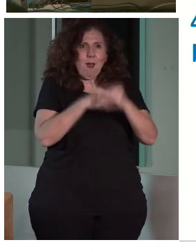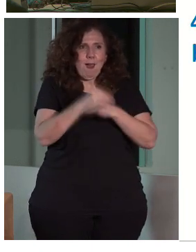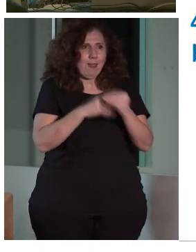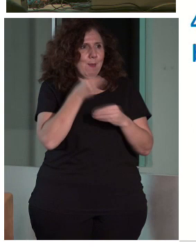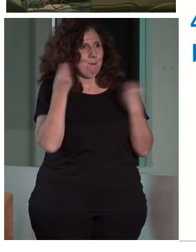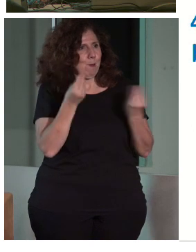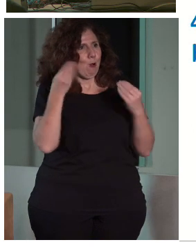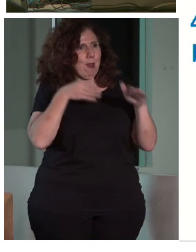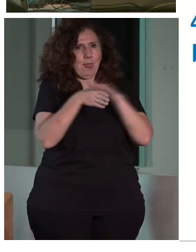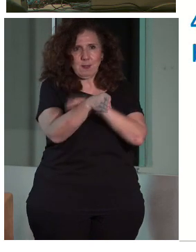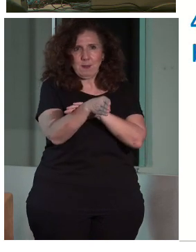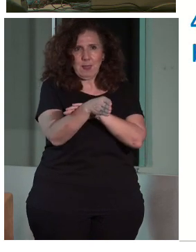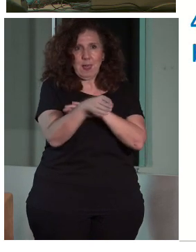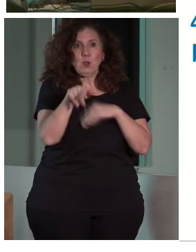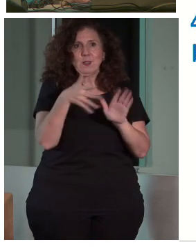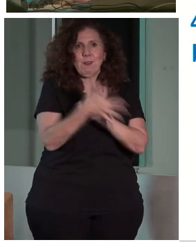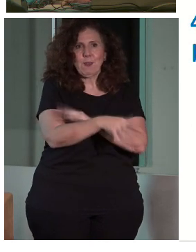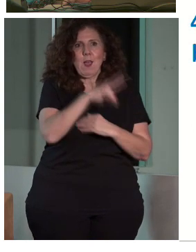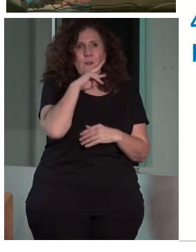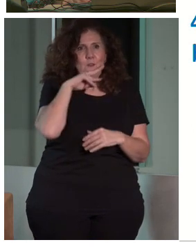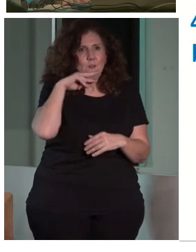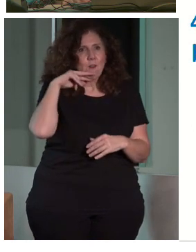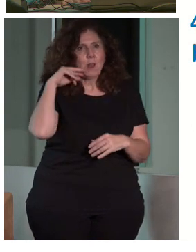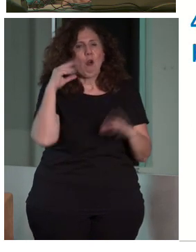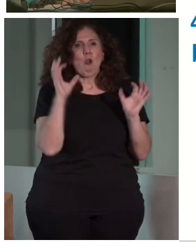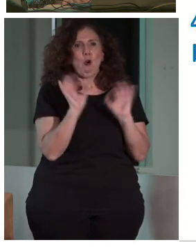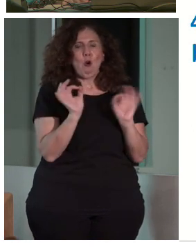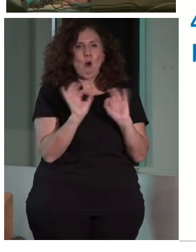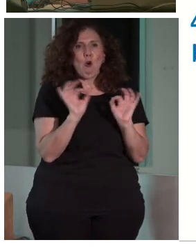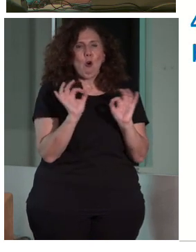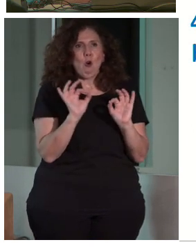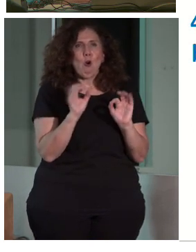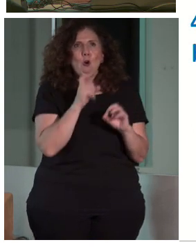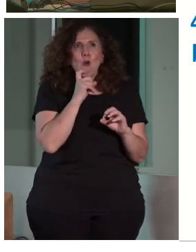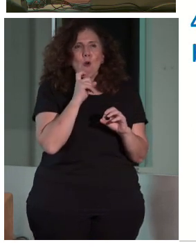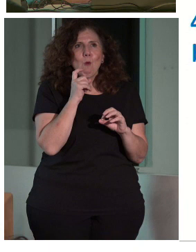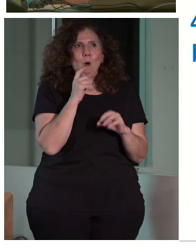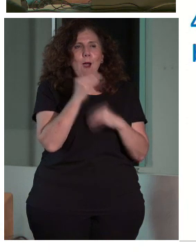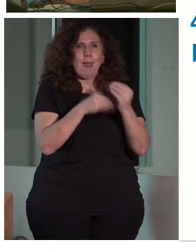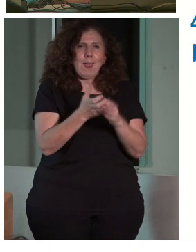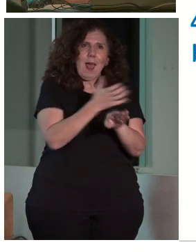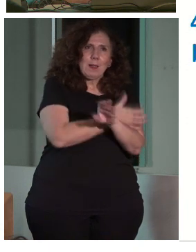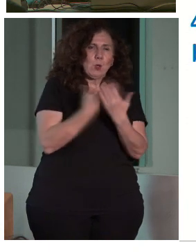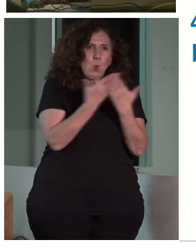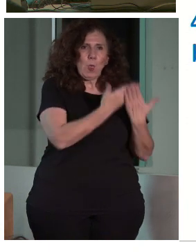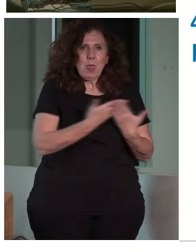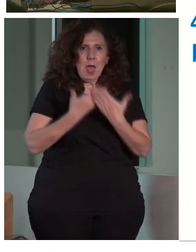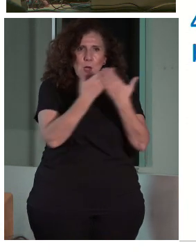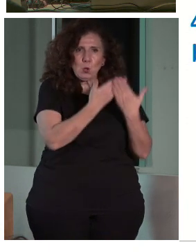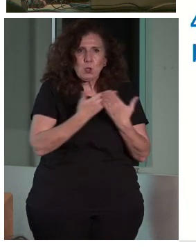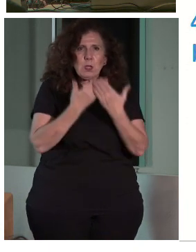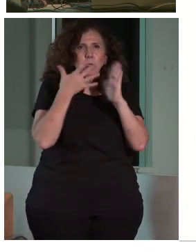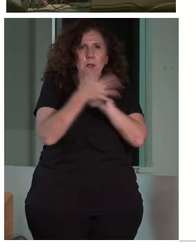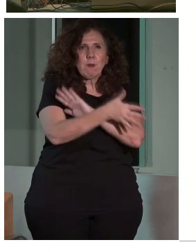unos valores potenciales. ese estudio, de ese diagnóstico, vamos a poder establecer